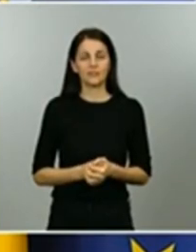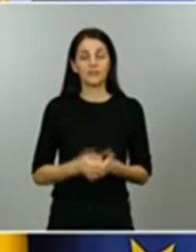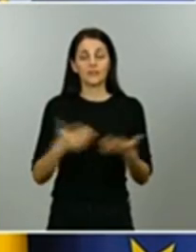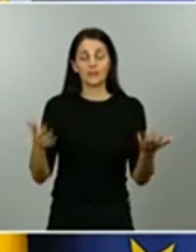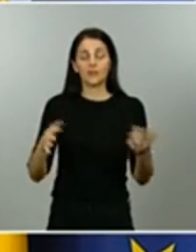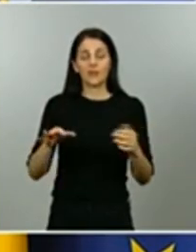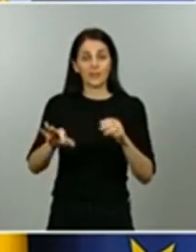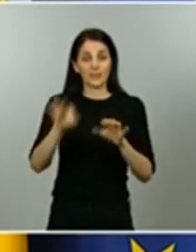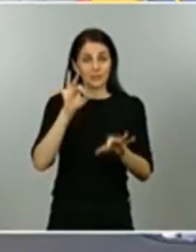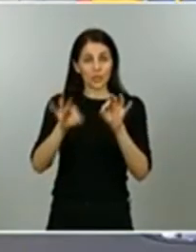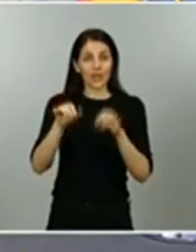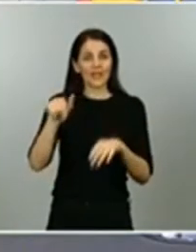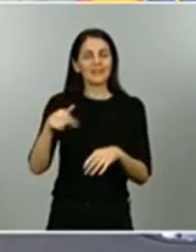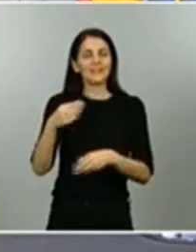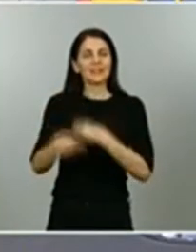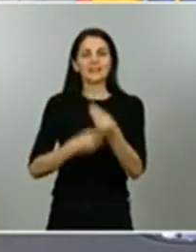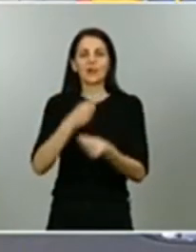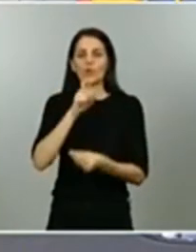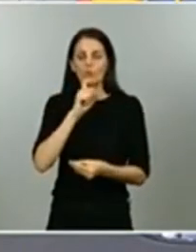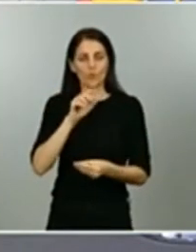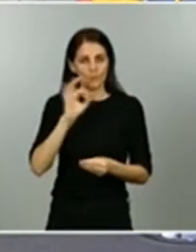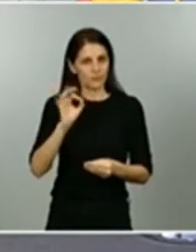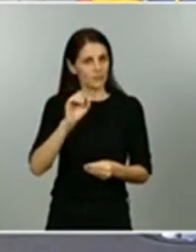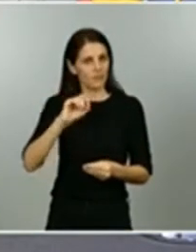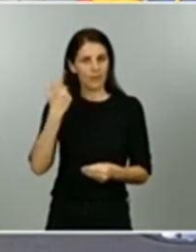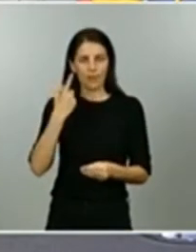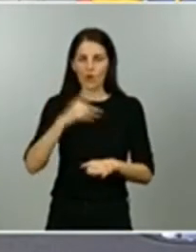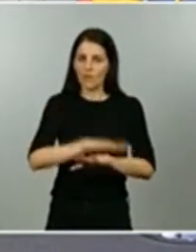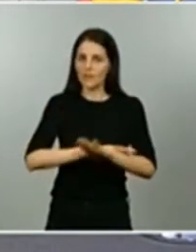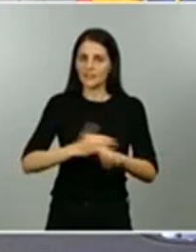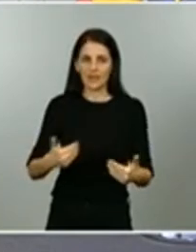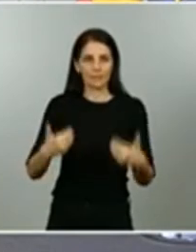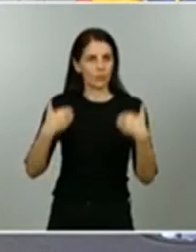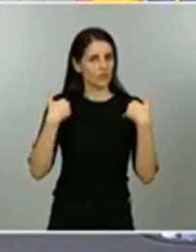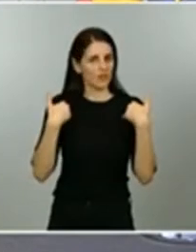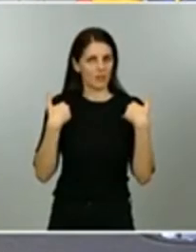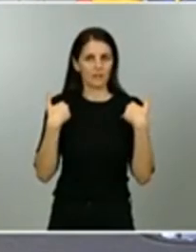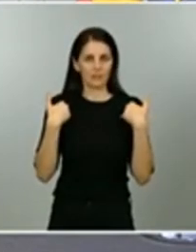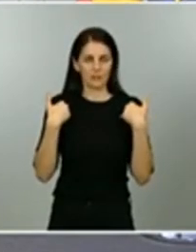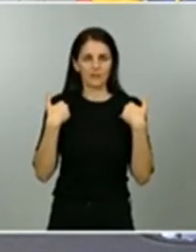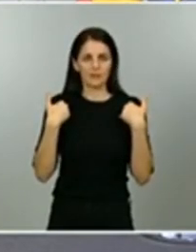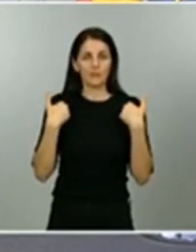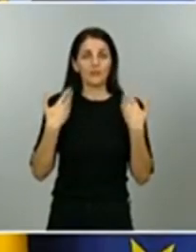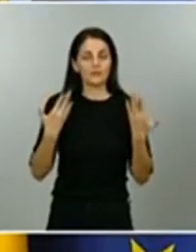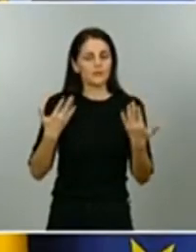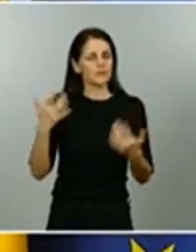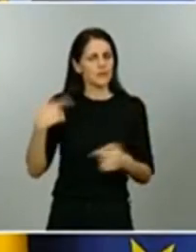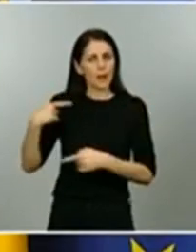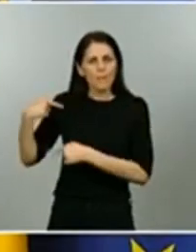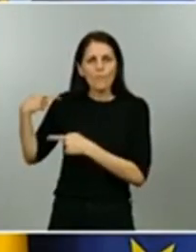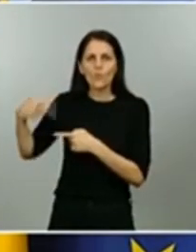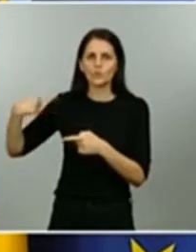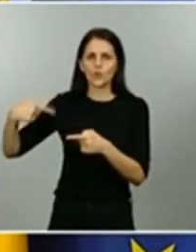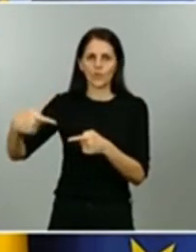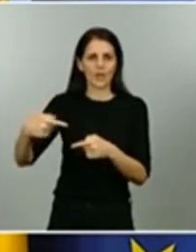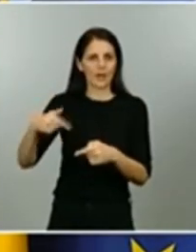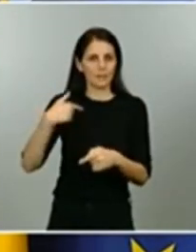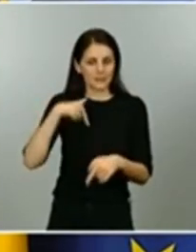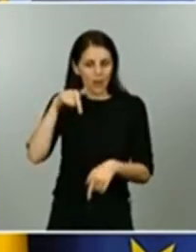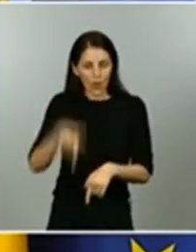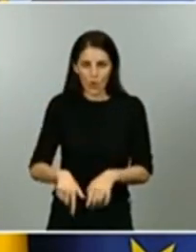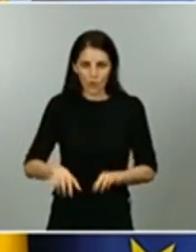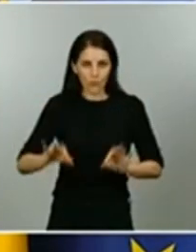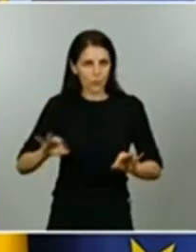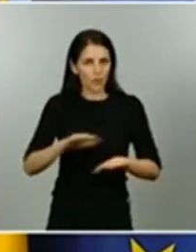importante llevamos muchos días y hoy mismo lo hemos repetido varias veces tanto el ministro como yo la necesidad de que la